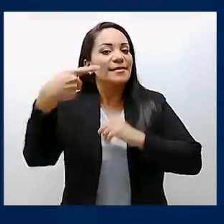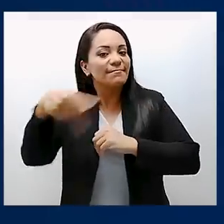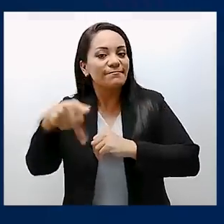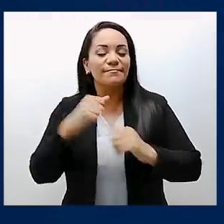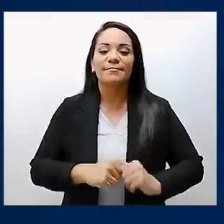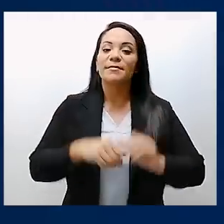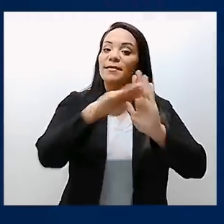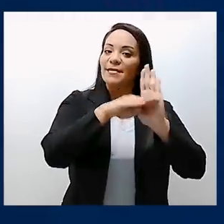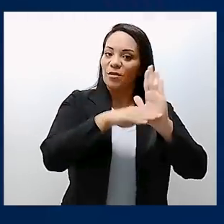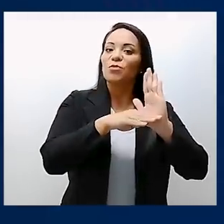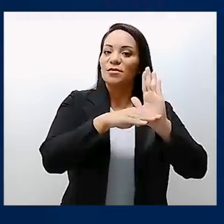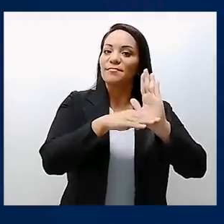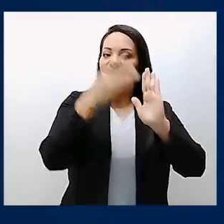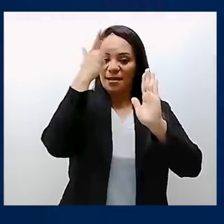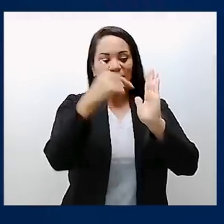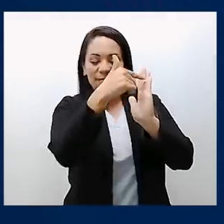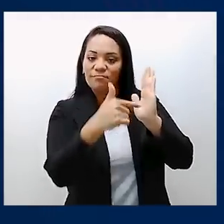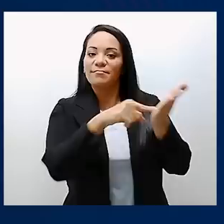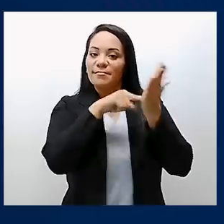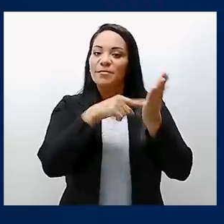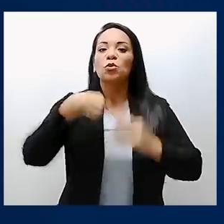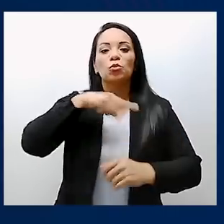¿Qué la violencia y la violencia?